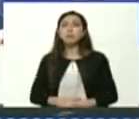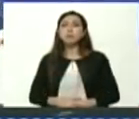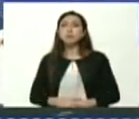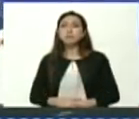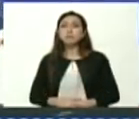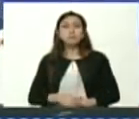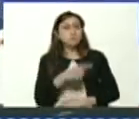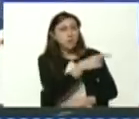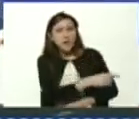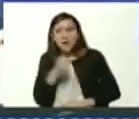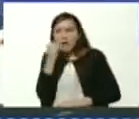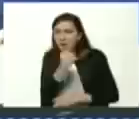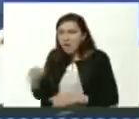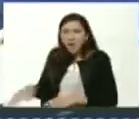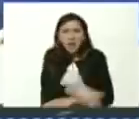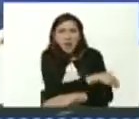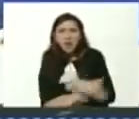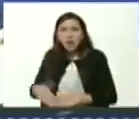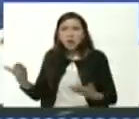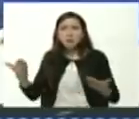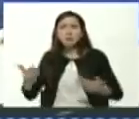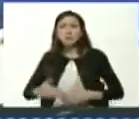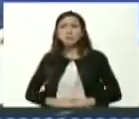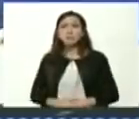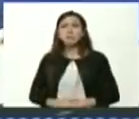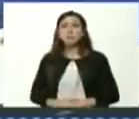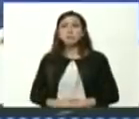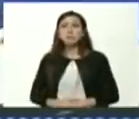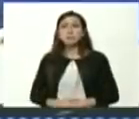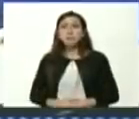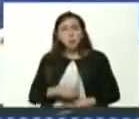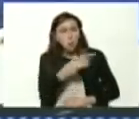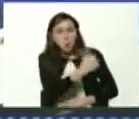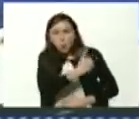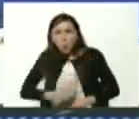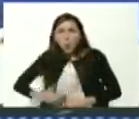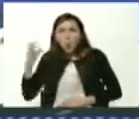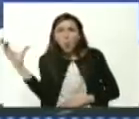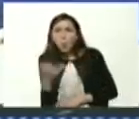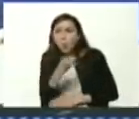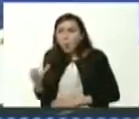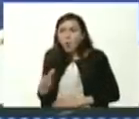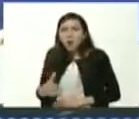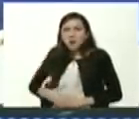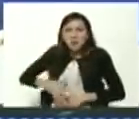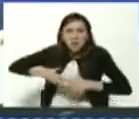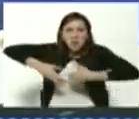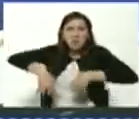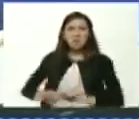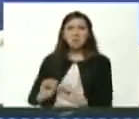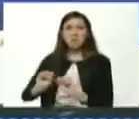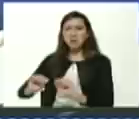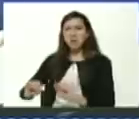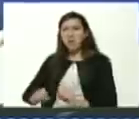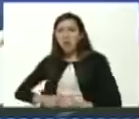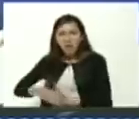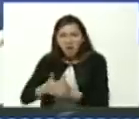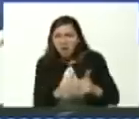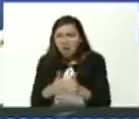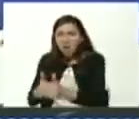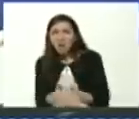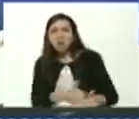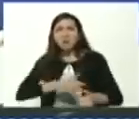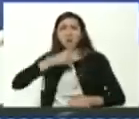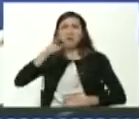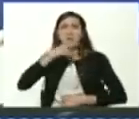masacrados en las calles por un gobierno represivo mafioso paraco